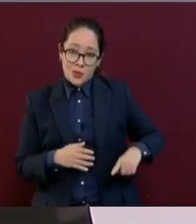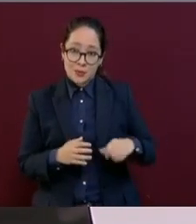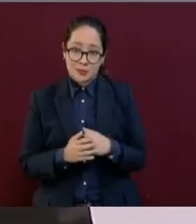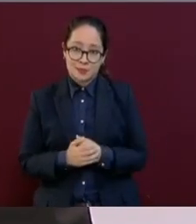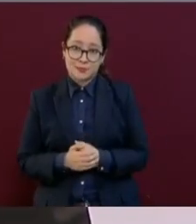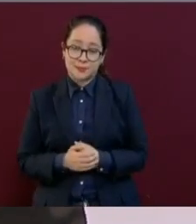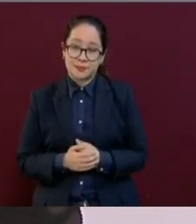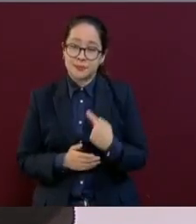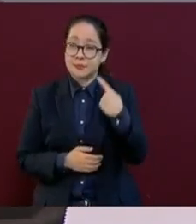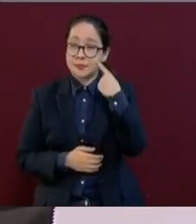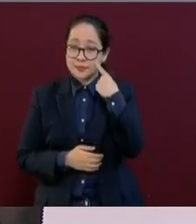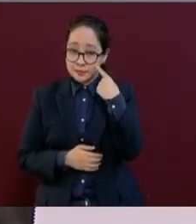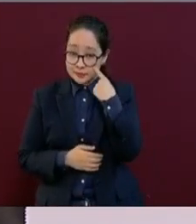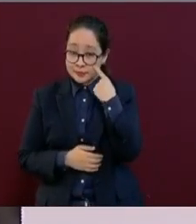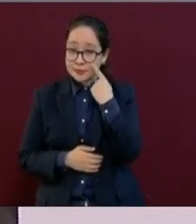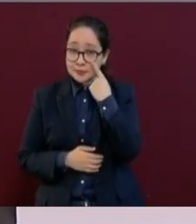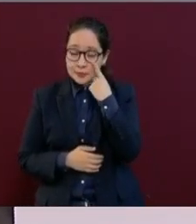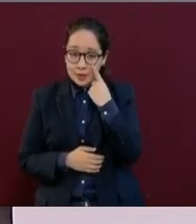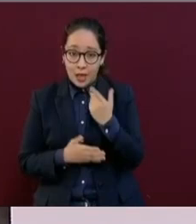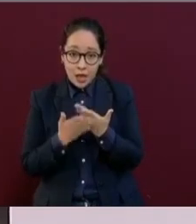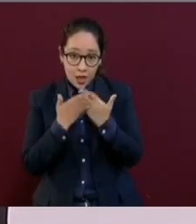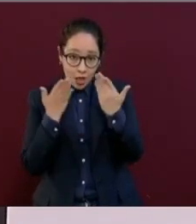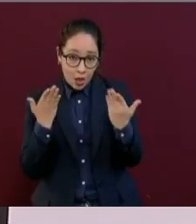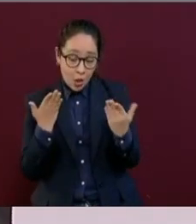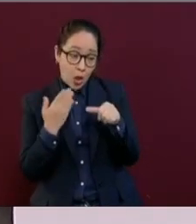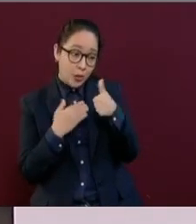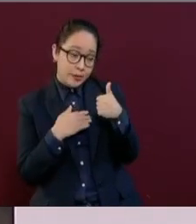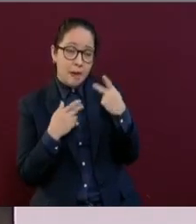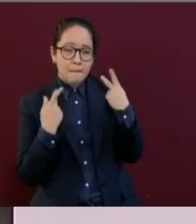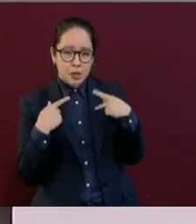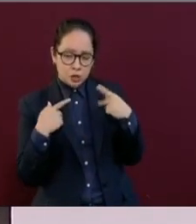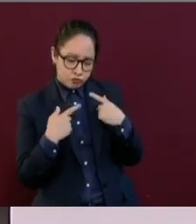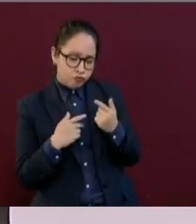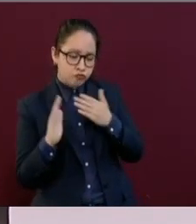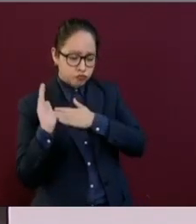entrega nada a través de intermediarios.